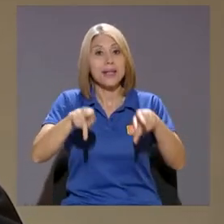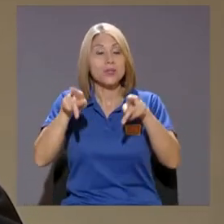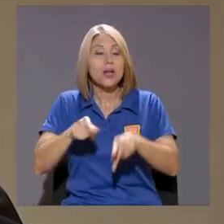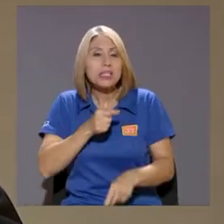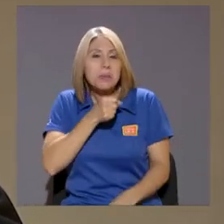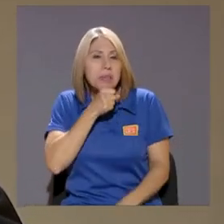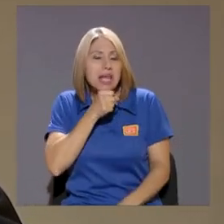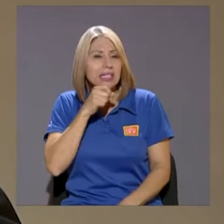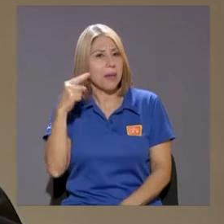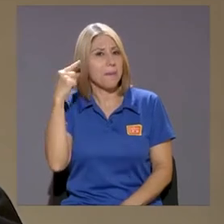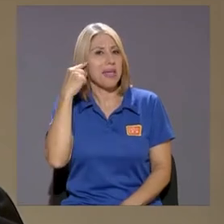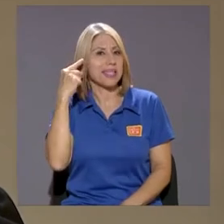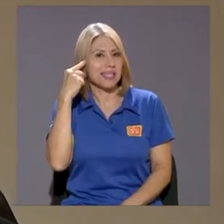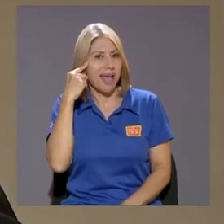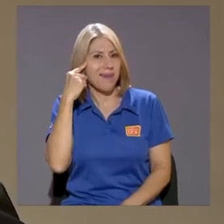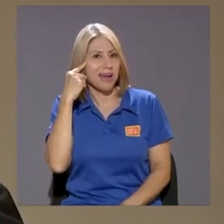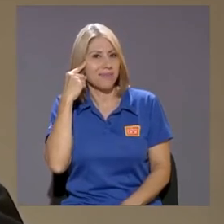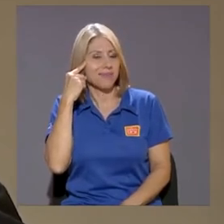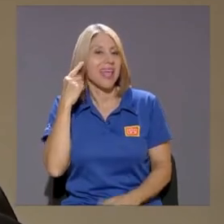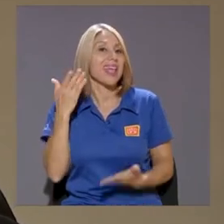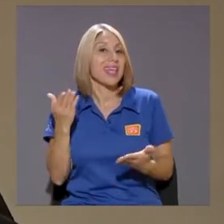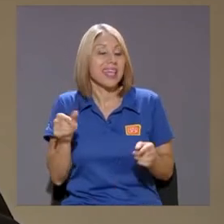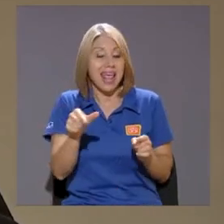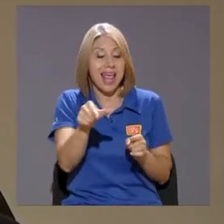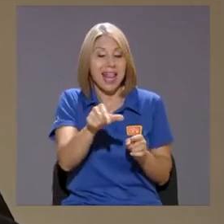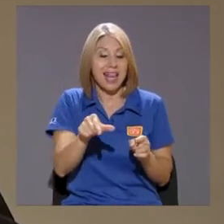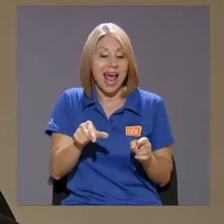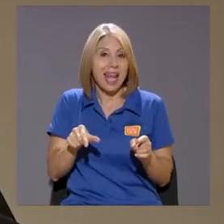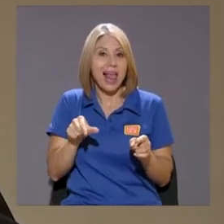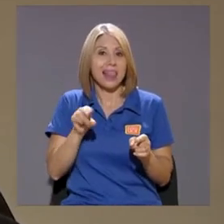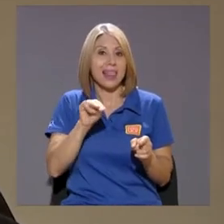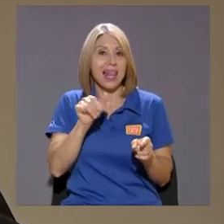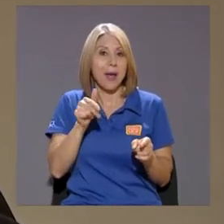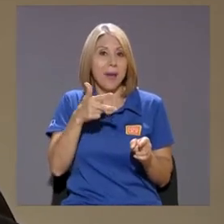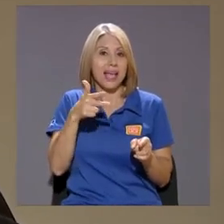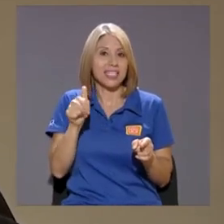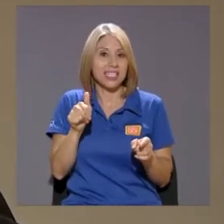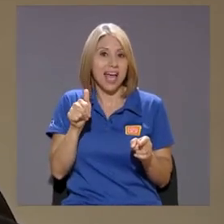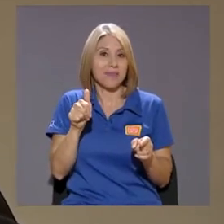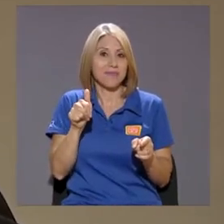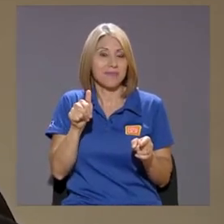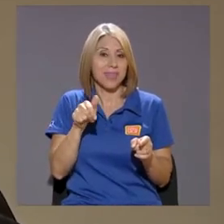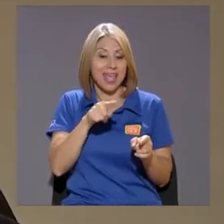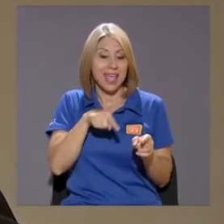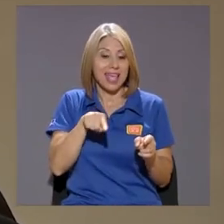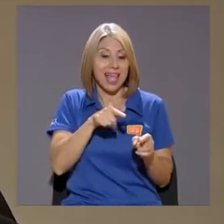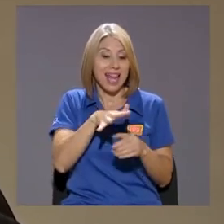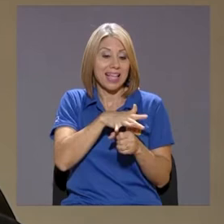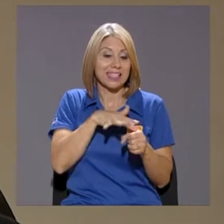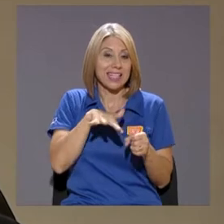que el canal de la mancha Que es lo que separa a las islas británicas de Europa